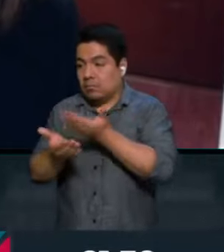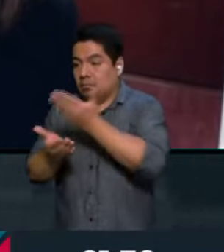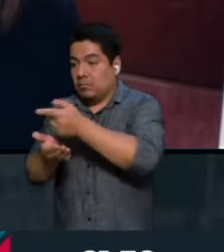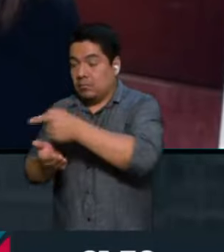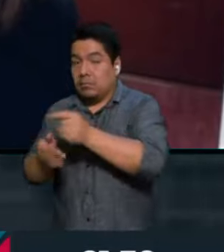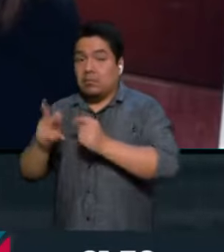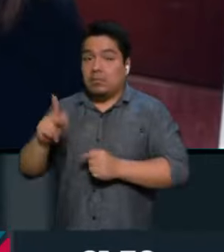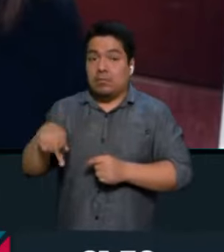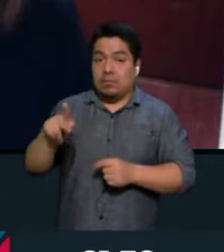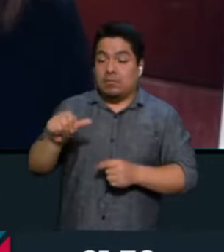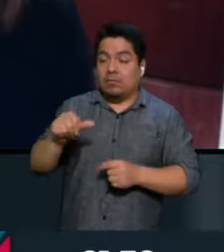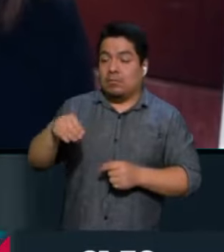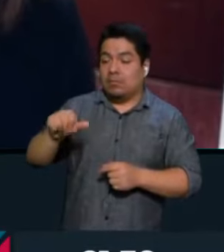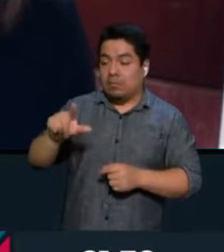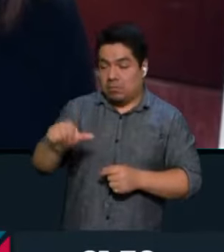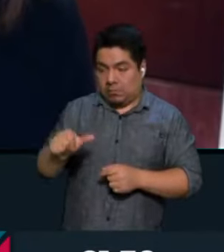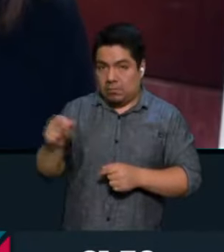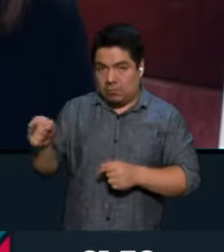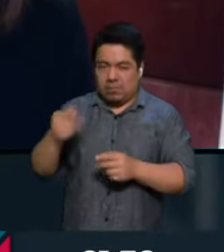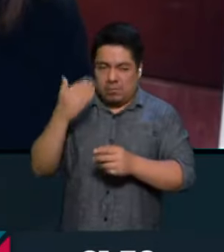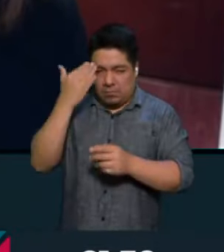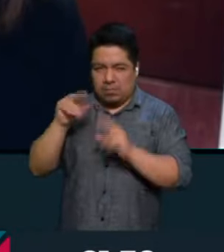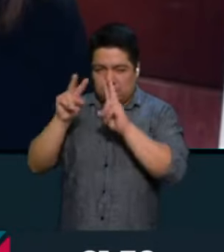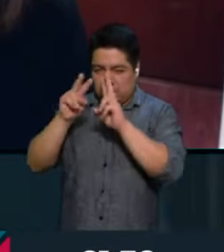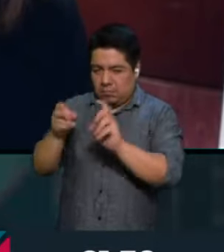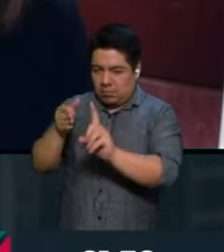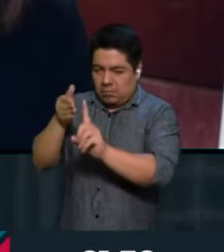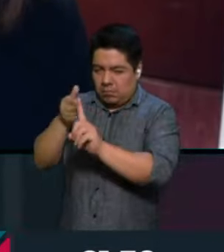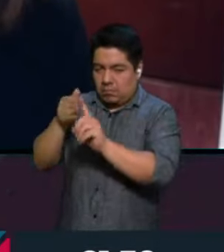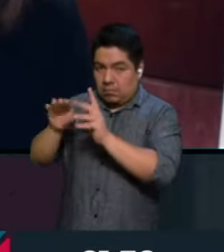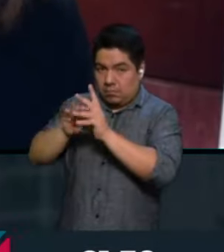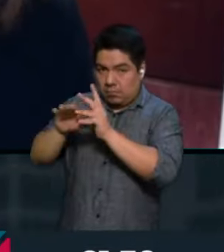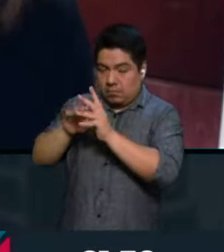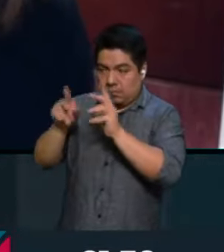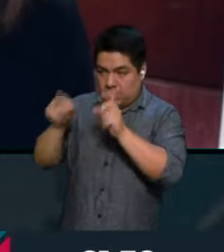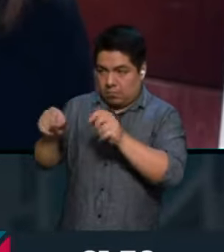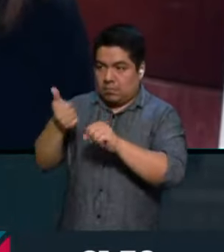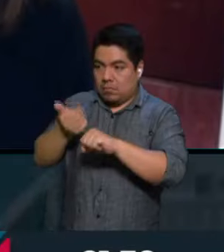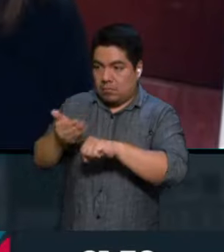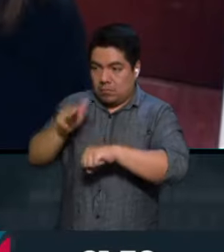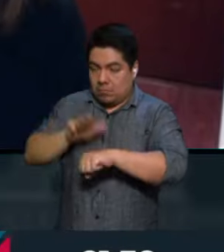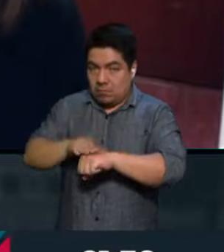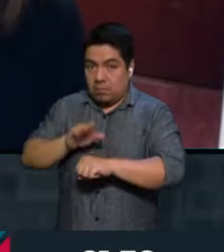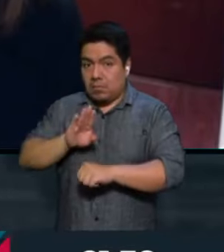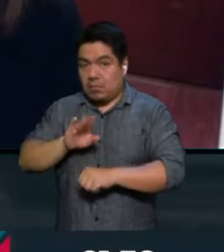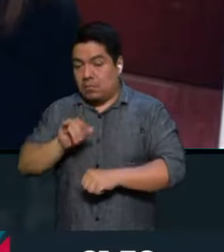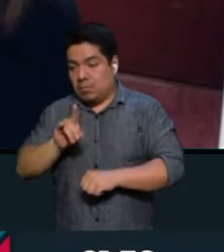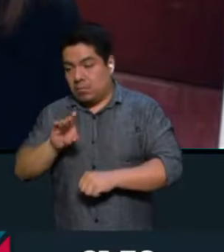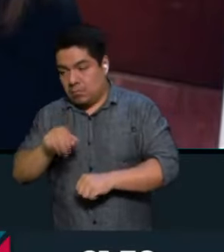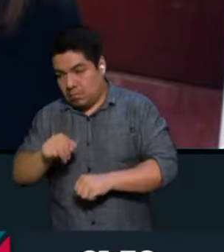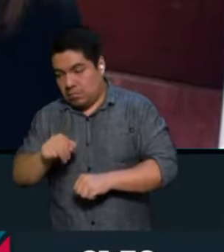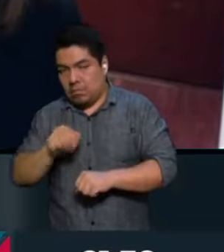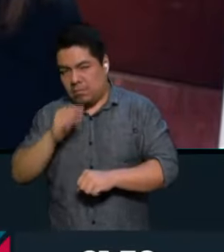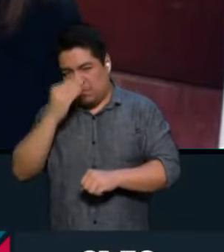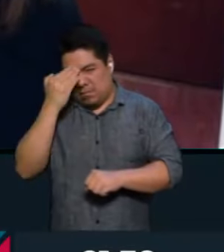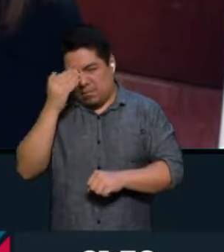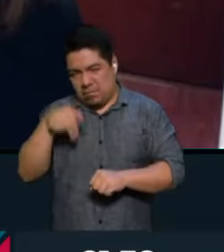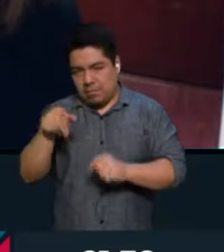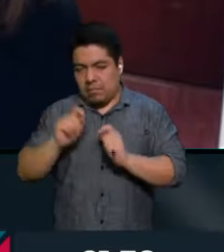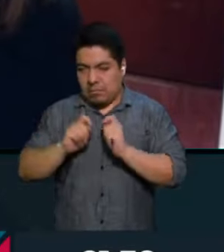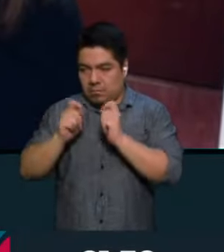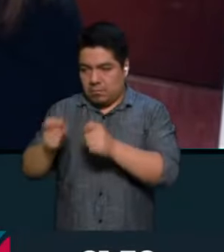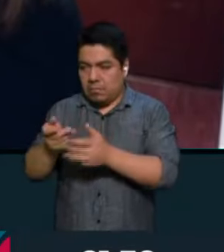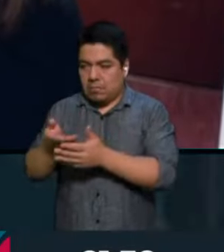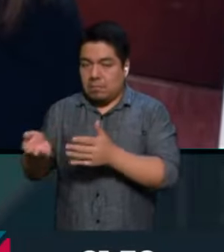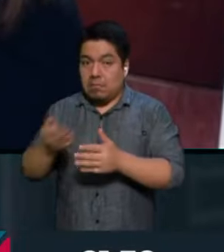estaba encargada de temas en relación a la migración en la administración de Joe Biden como vicepresidenta. Ha sido parte de la agenda que se le ha encargado.